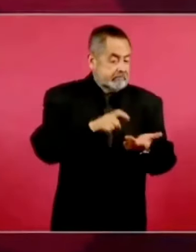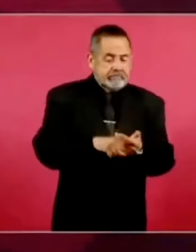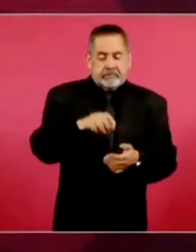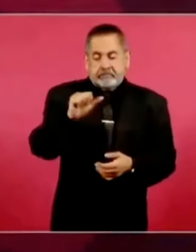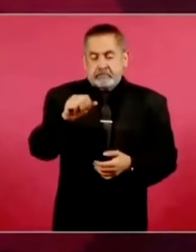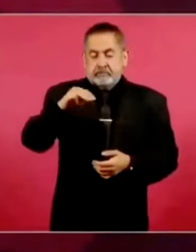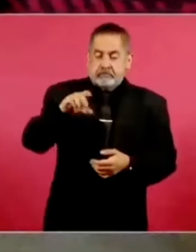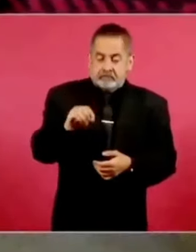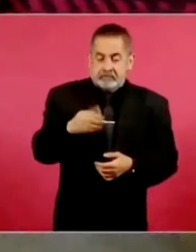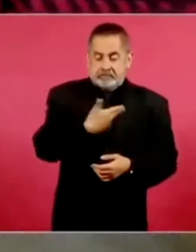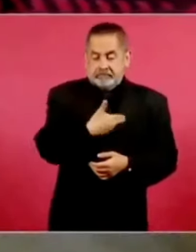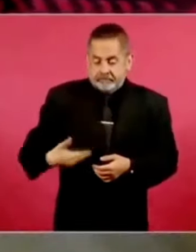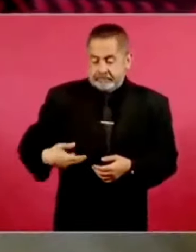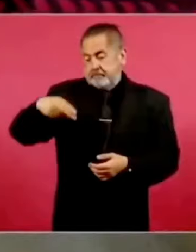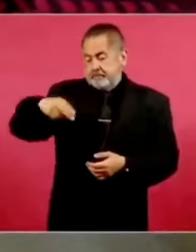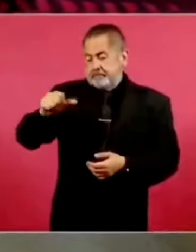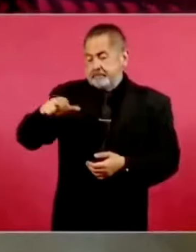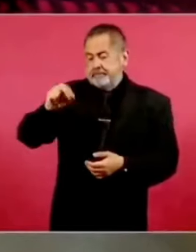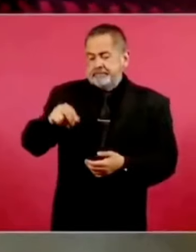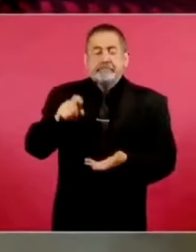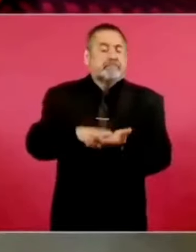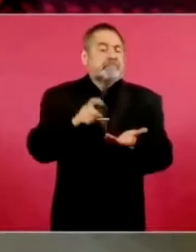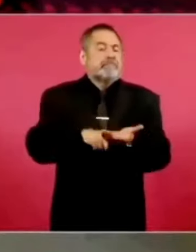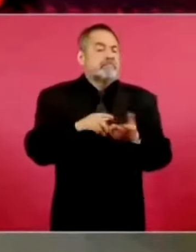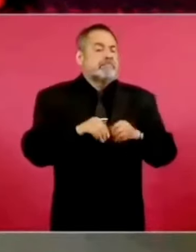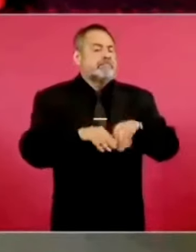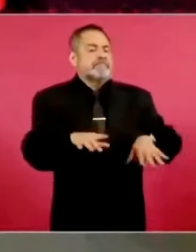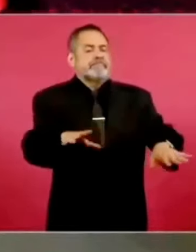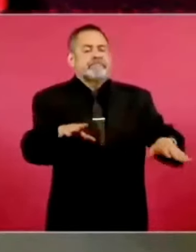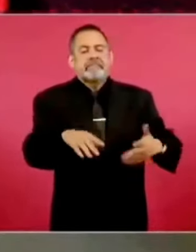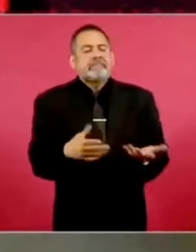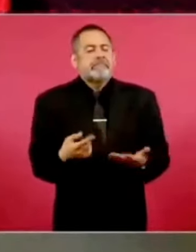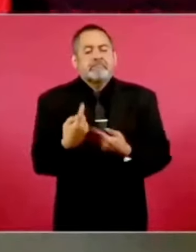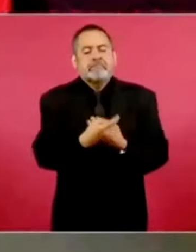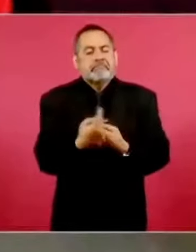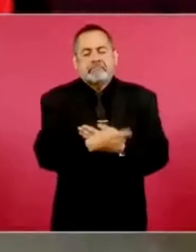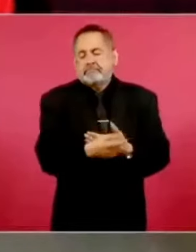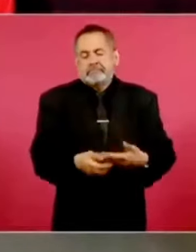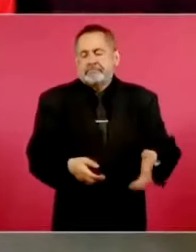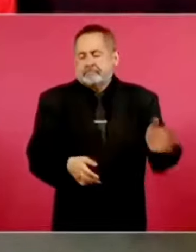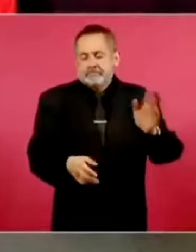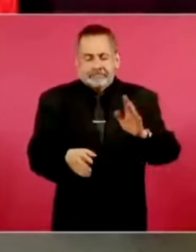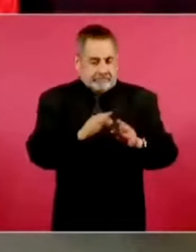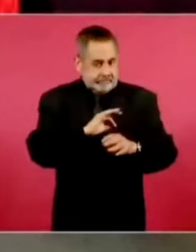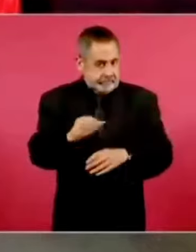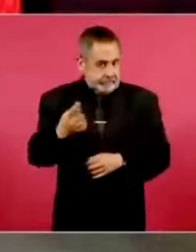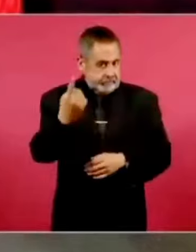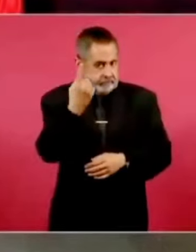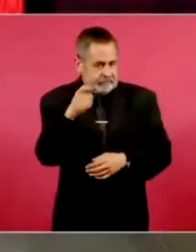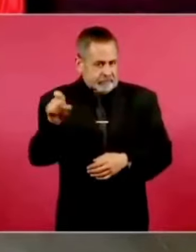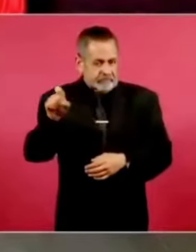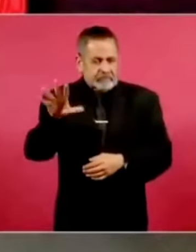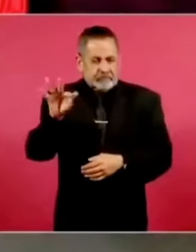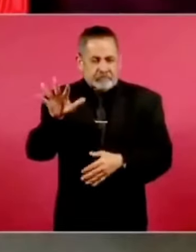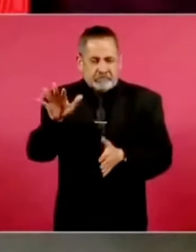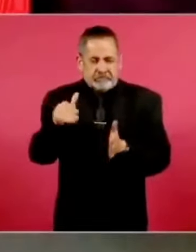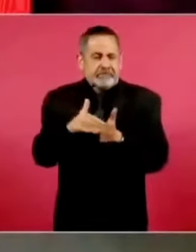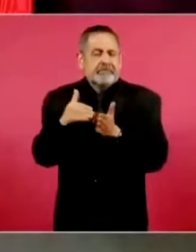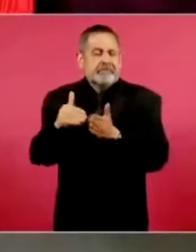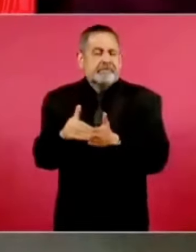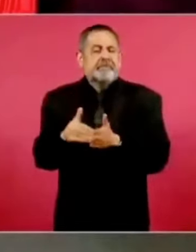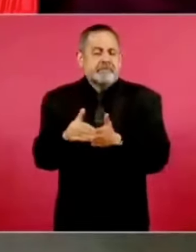presidente, narco. Estamos hablando de 140 millones